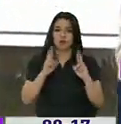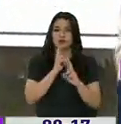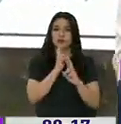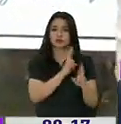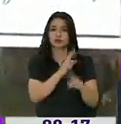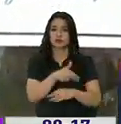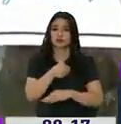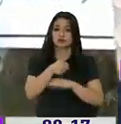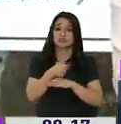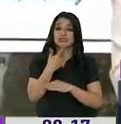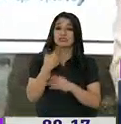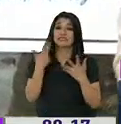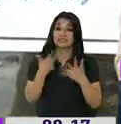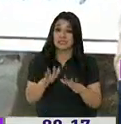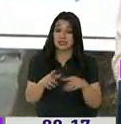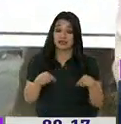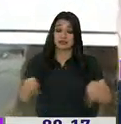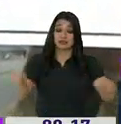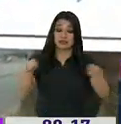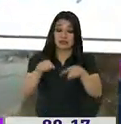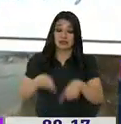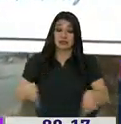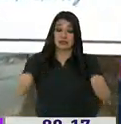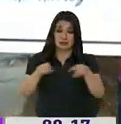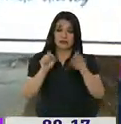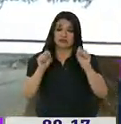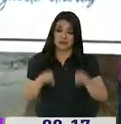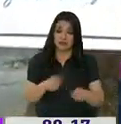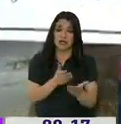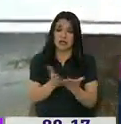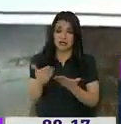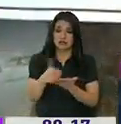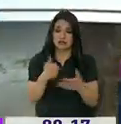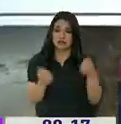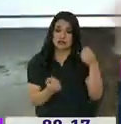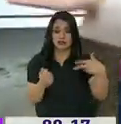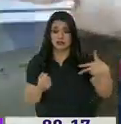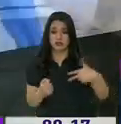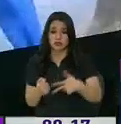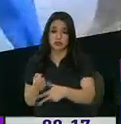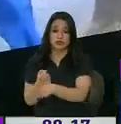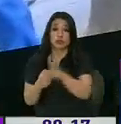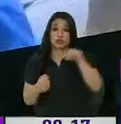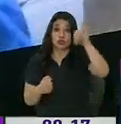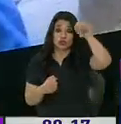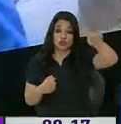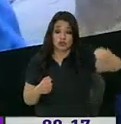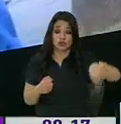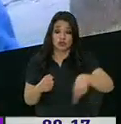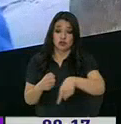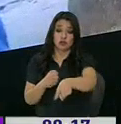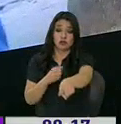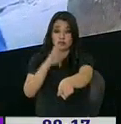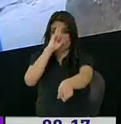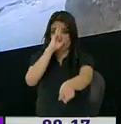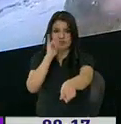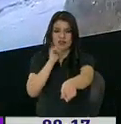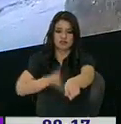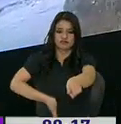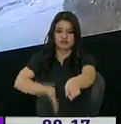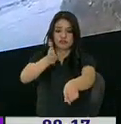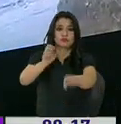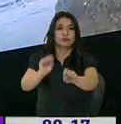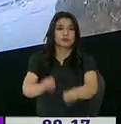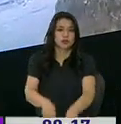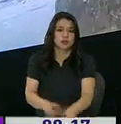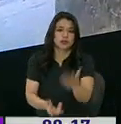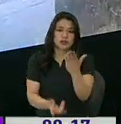autoridad menciona que ya con este trébol es posible que puedan tener acceso a los vehículos que vienen del norte y tomar la autopista General Rumiñahui en este contraflujo